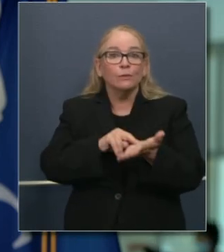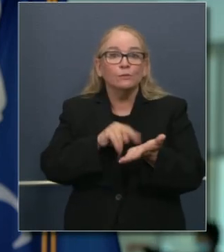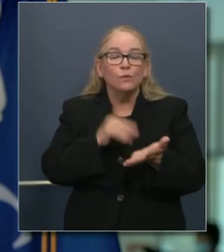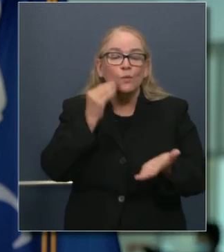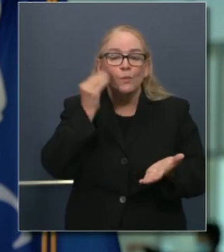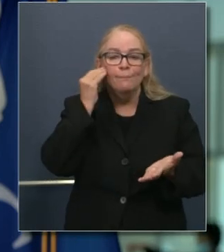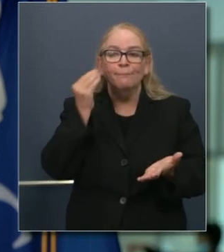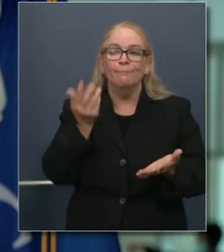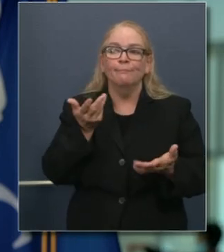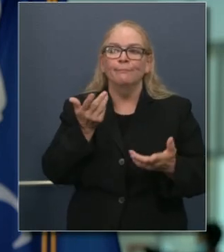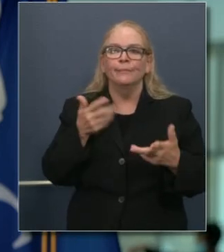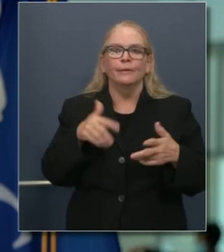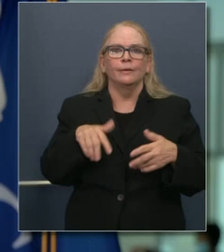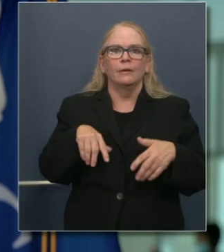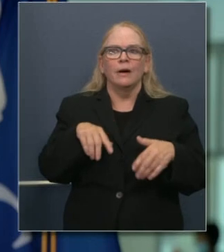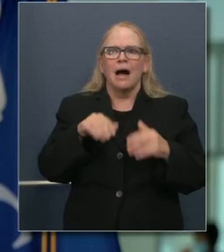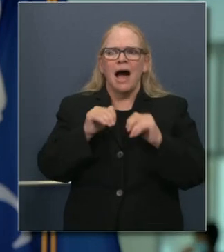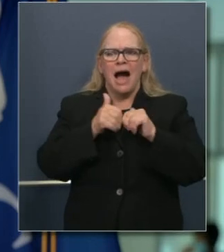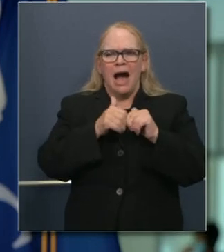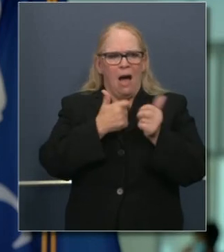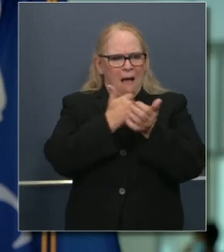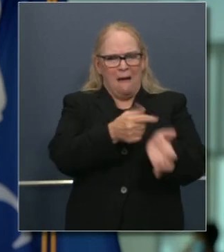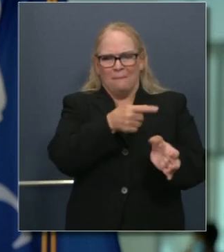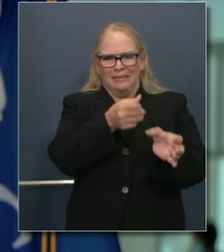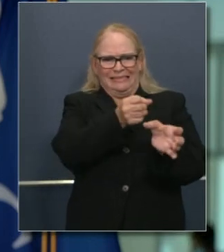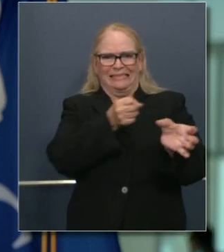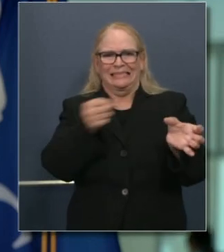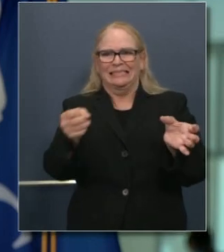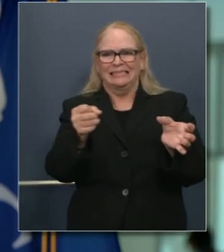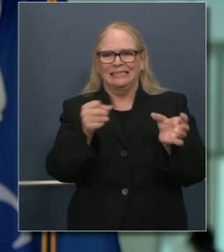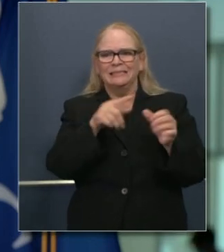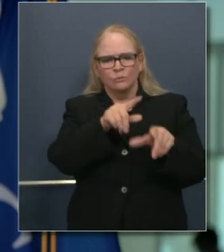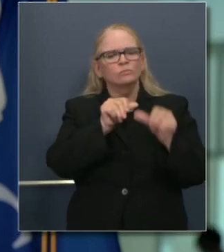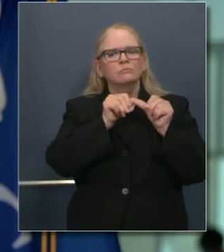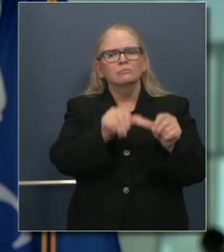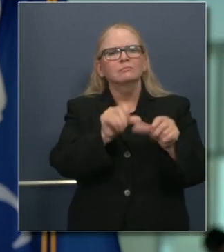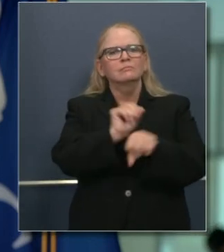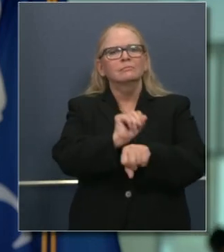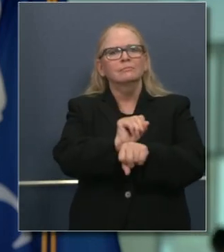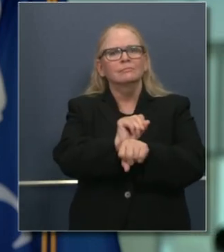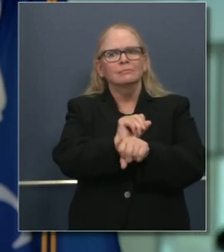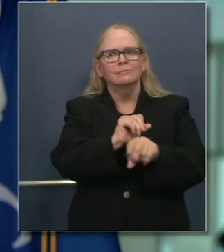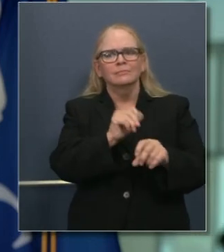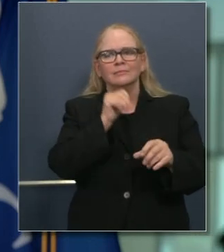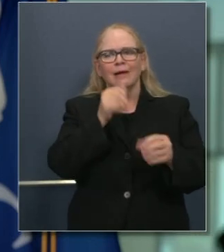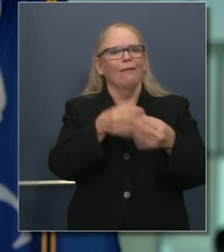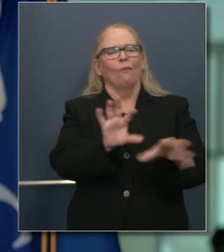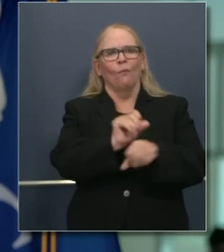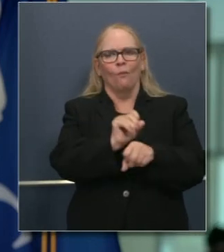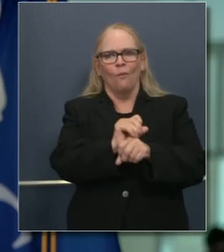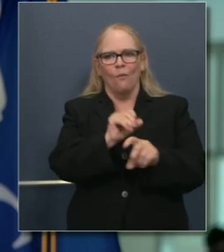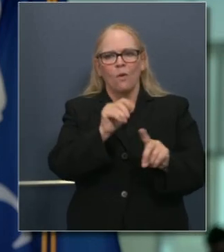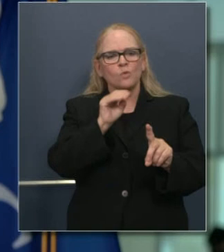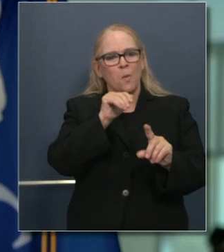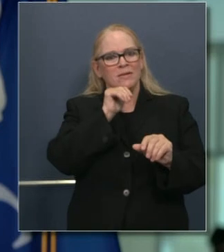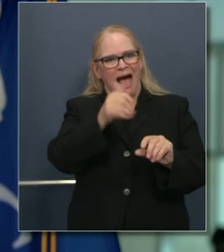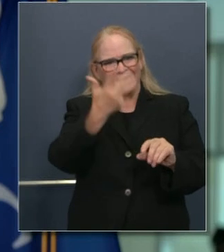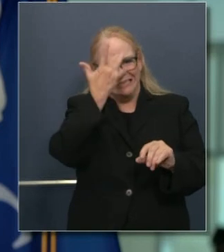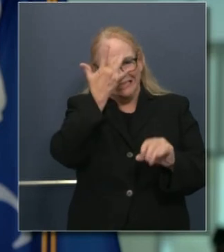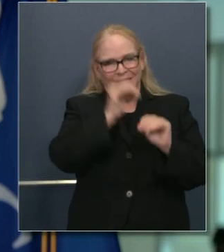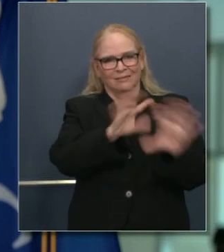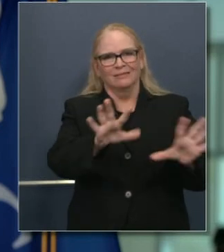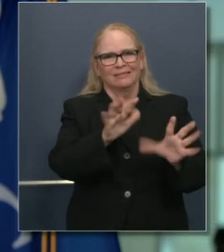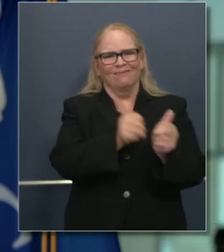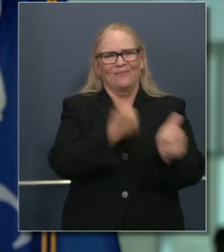instalaciones de cuidados médicos certificados, lugares donde hay aglomeración